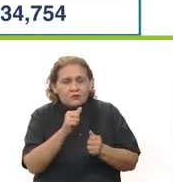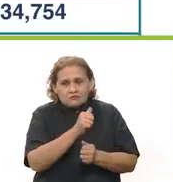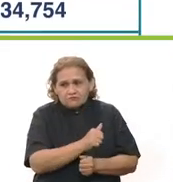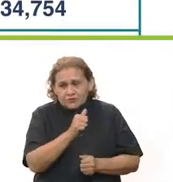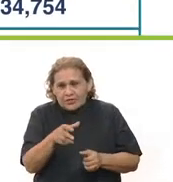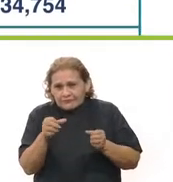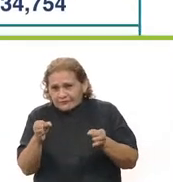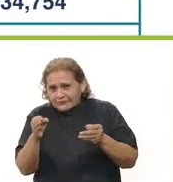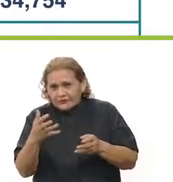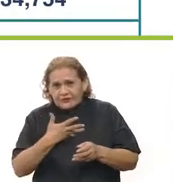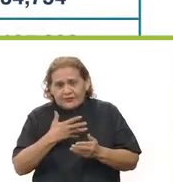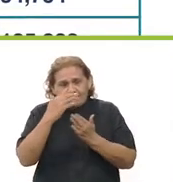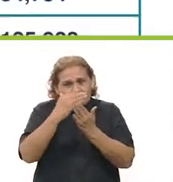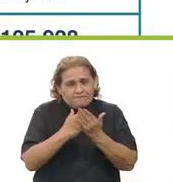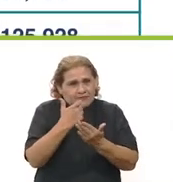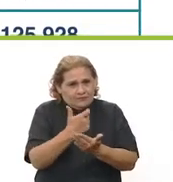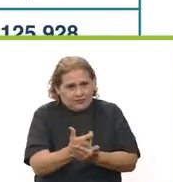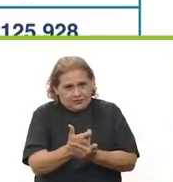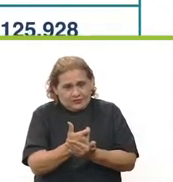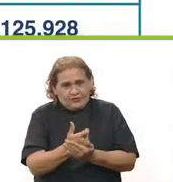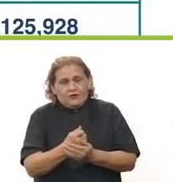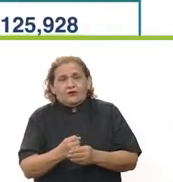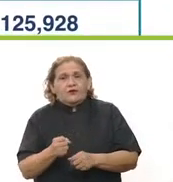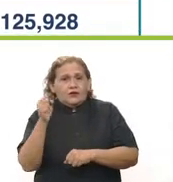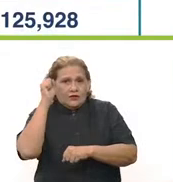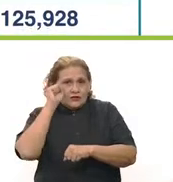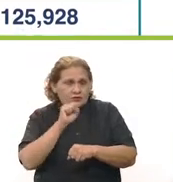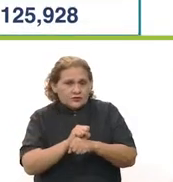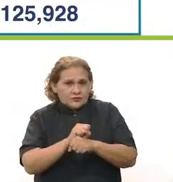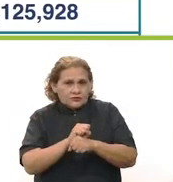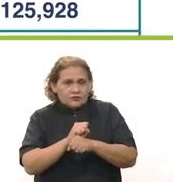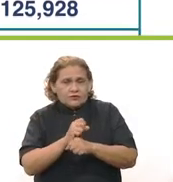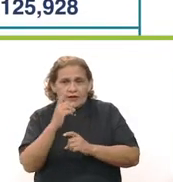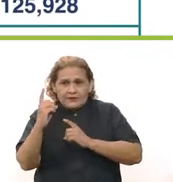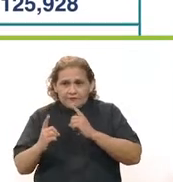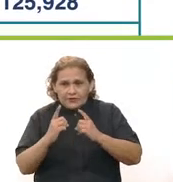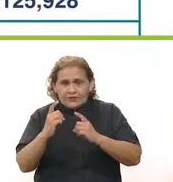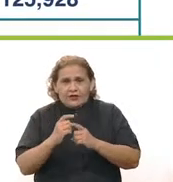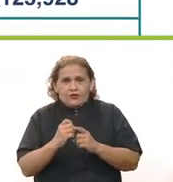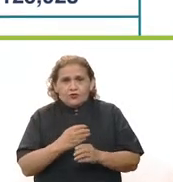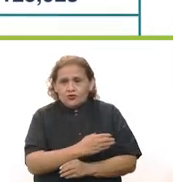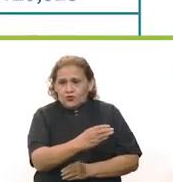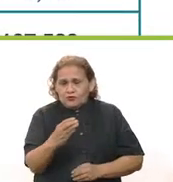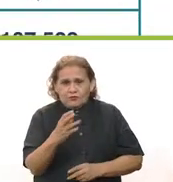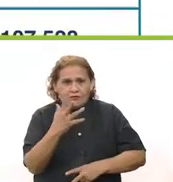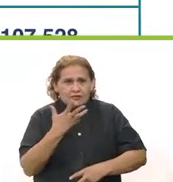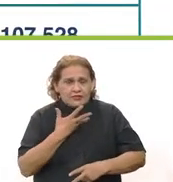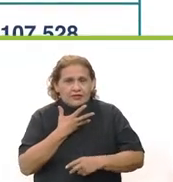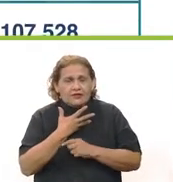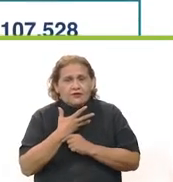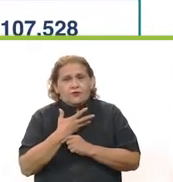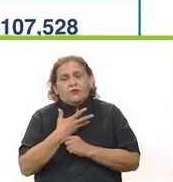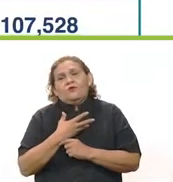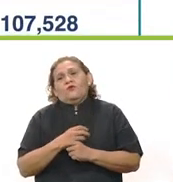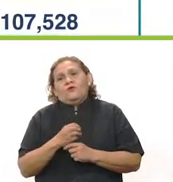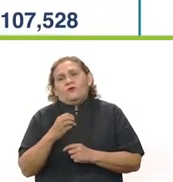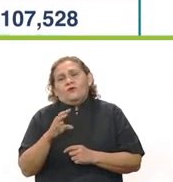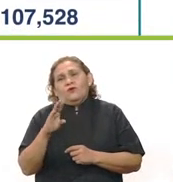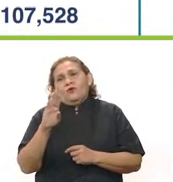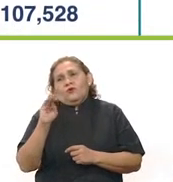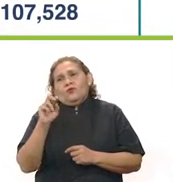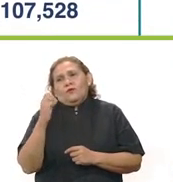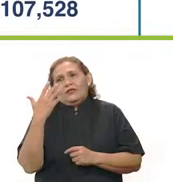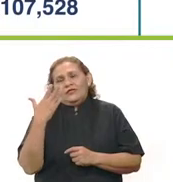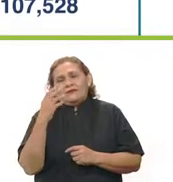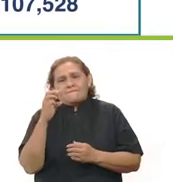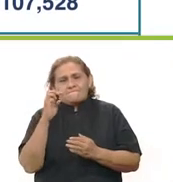todas las dependencias del gobierno estatal. Tienen menos recursos. Por ejemplo, la Secretaría de Desarrollo Rural va a tener 95